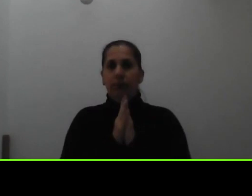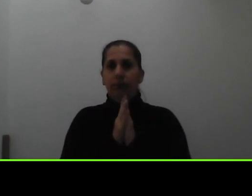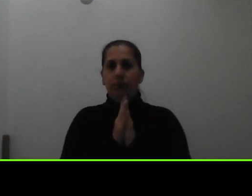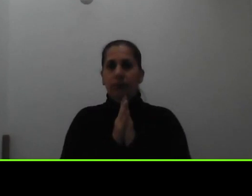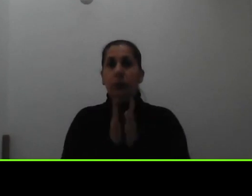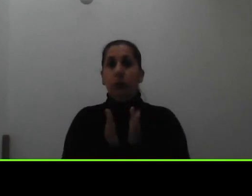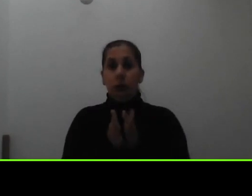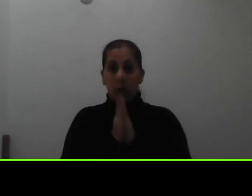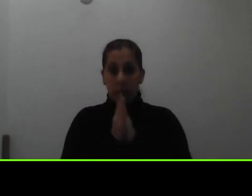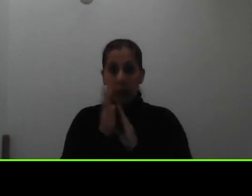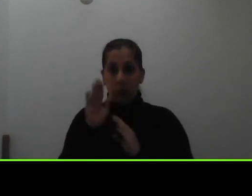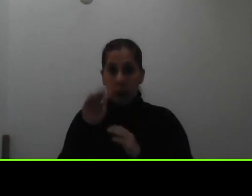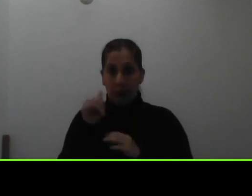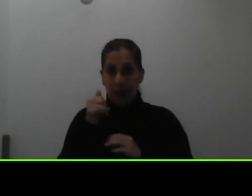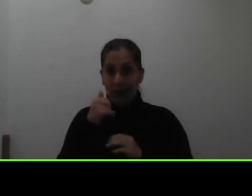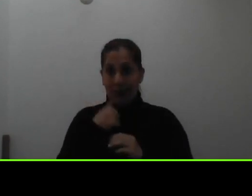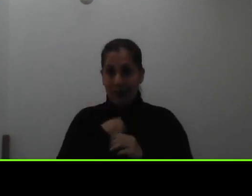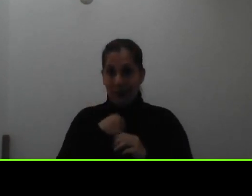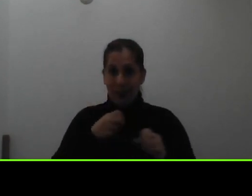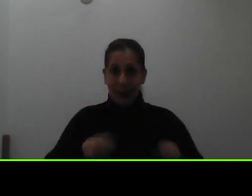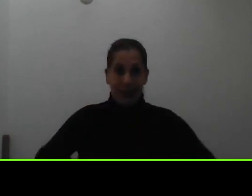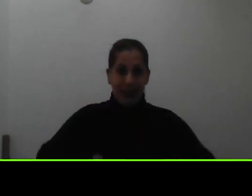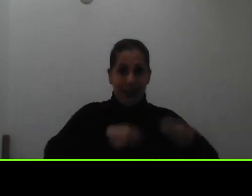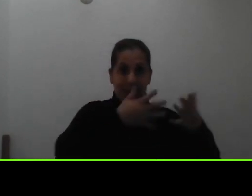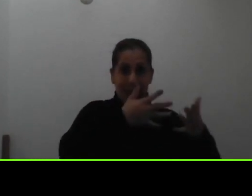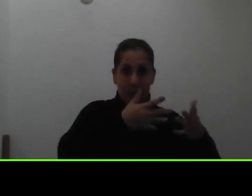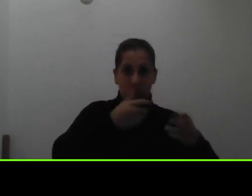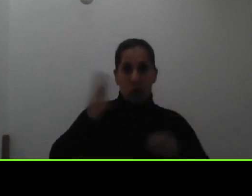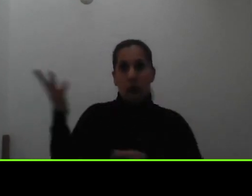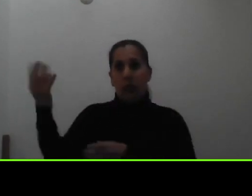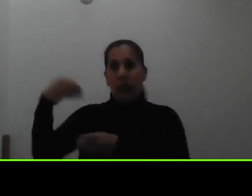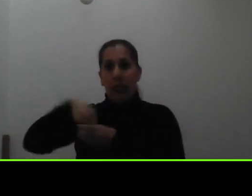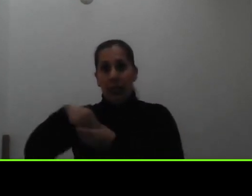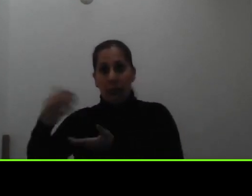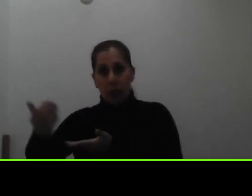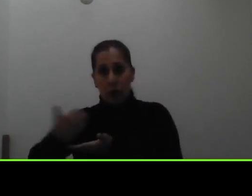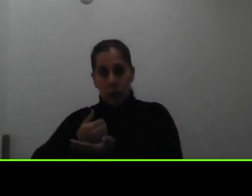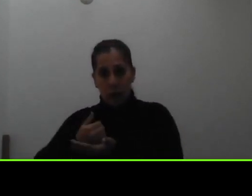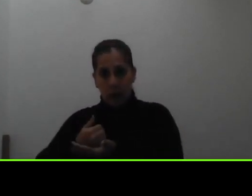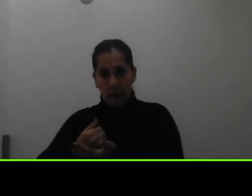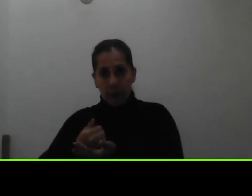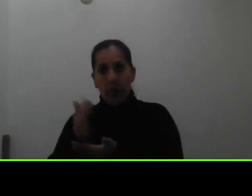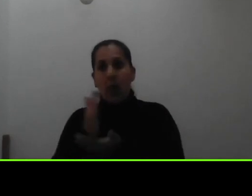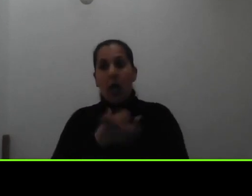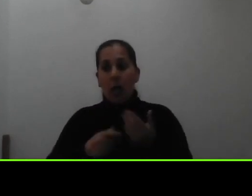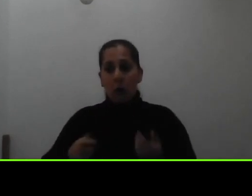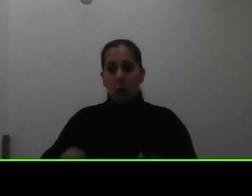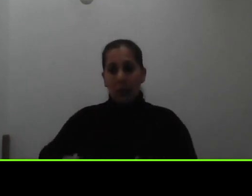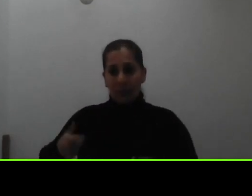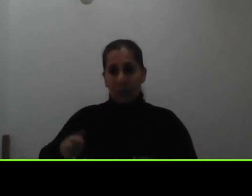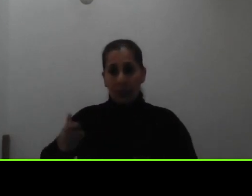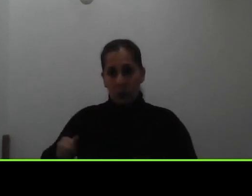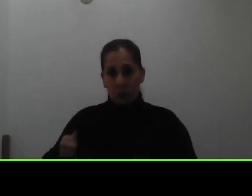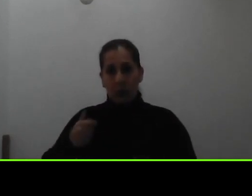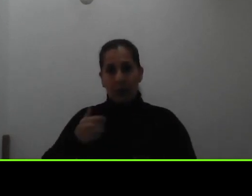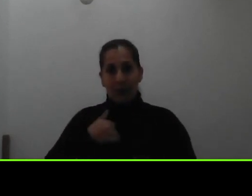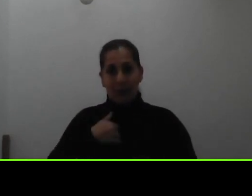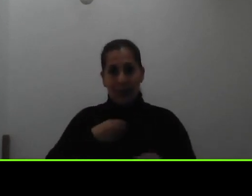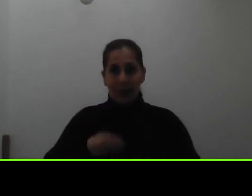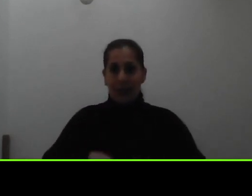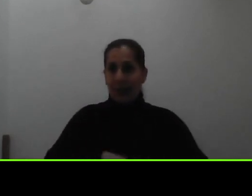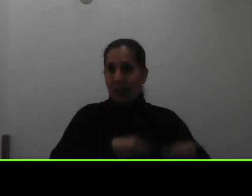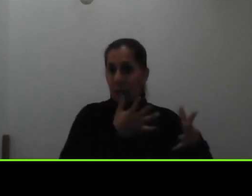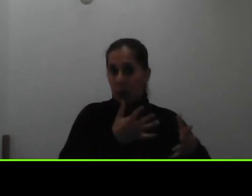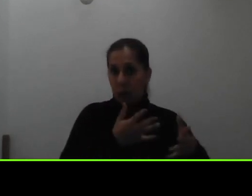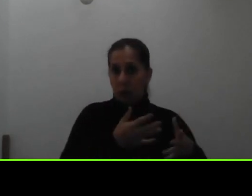digamos tiene ingresos y gastos entre otras cosas hay pensiones que podrían entrar dentro del rubro de gastos